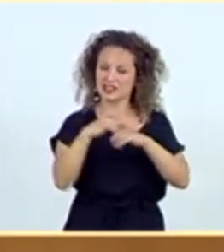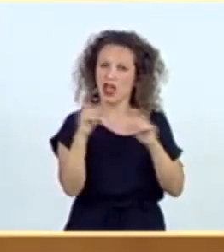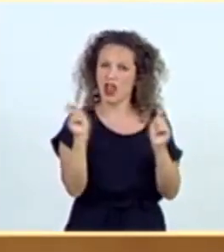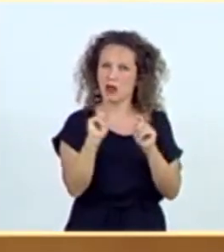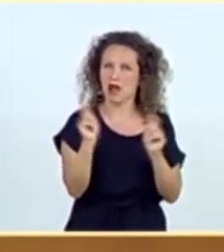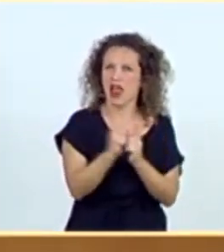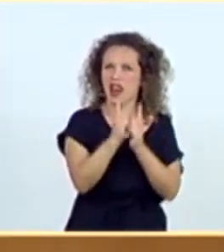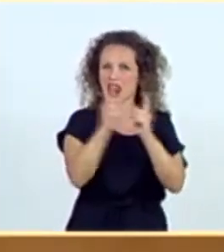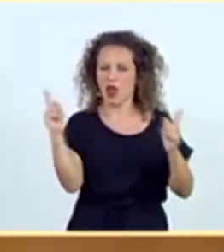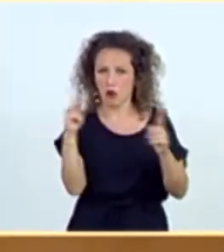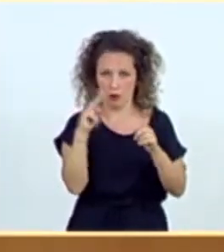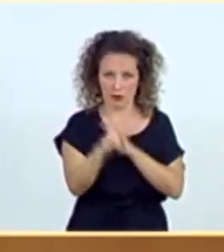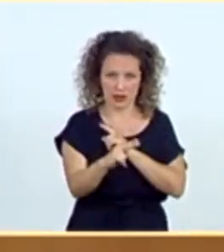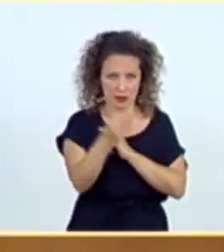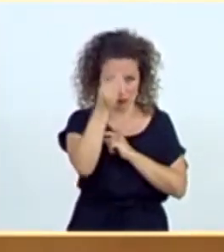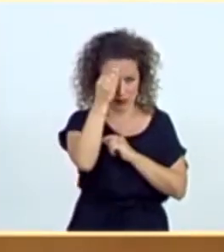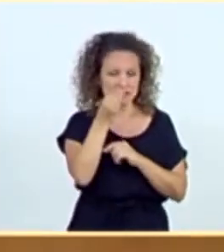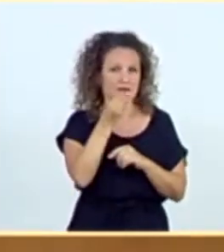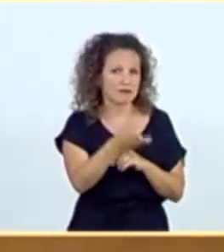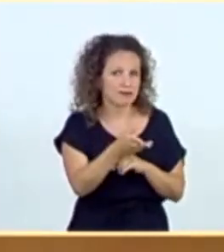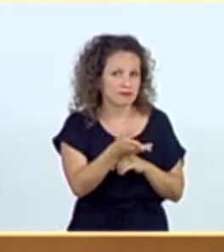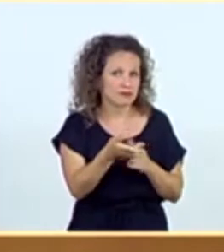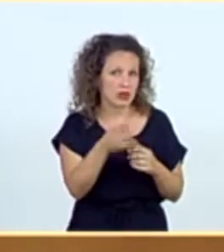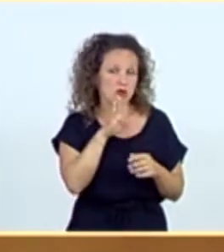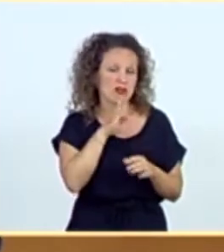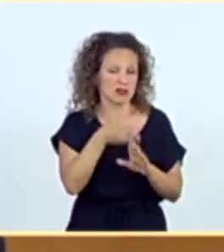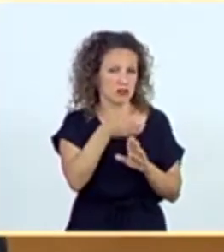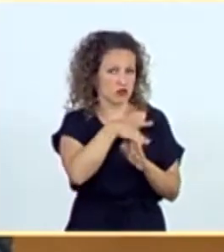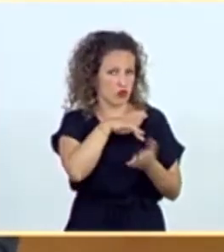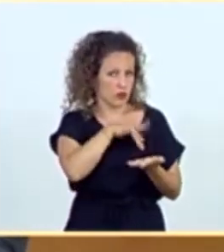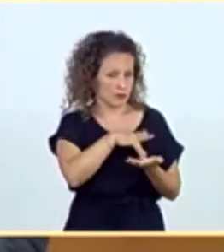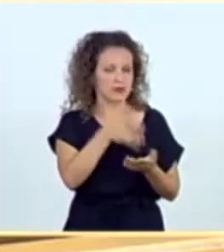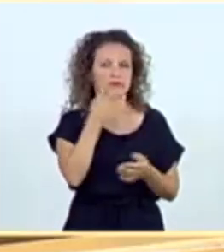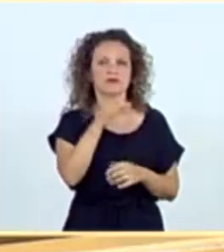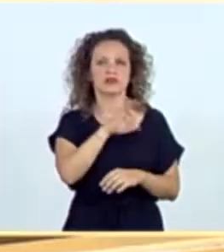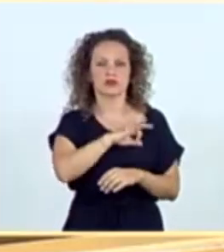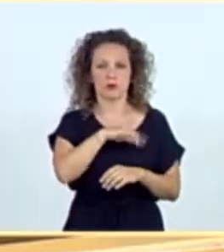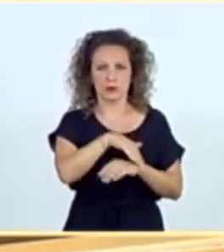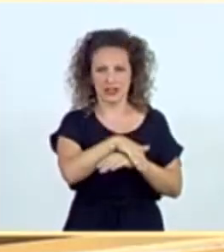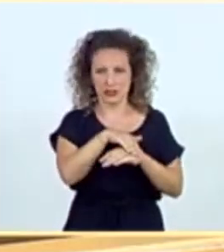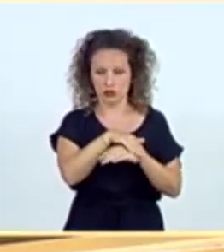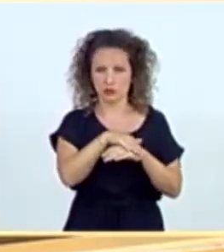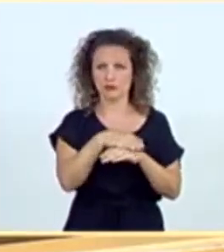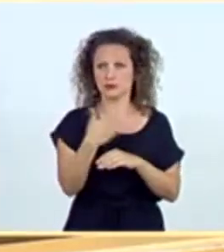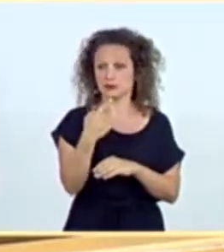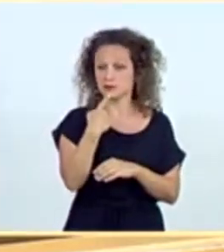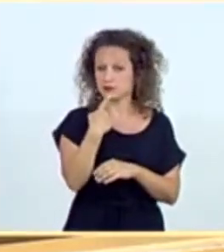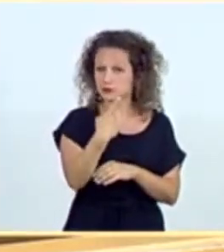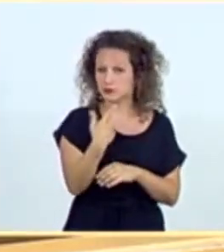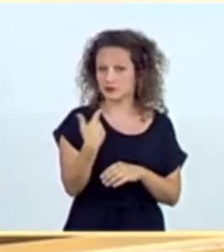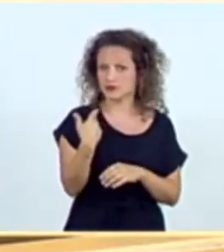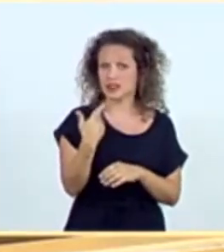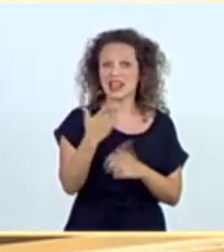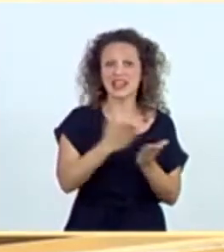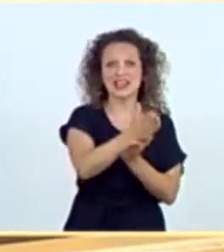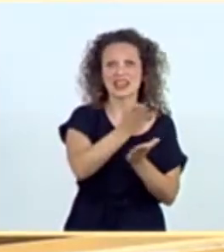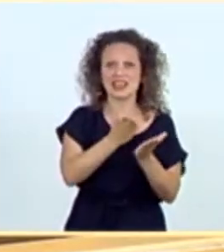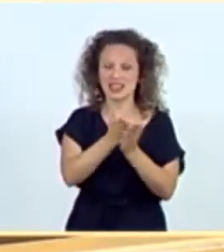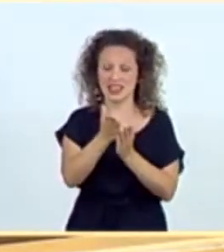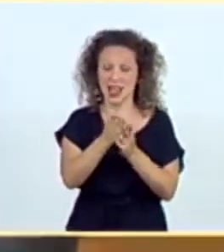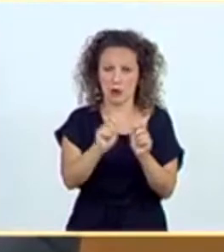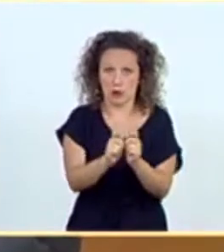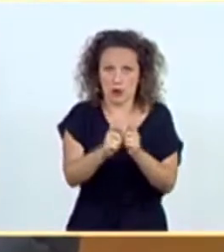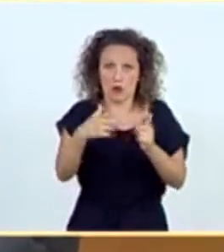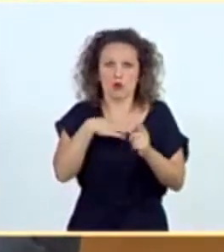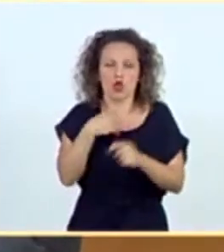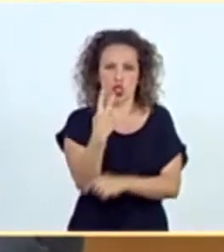prolongados como el que hemos sufrido? Señor ministro, hace unos días afirmaba que en la actualidad las vías de rebrote son dos vías de